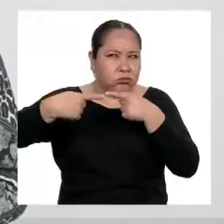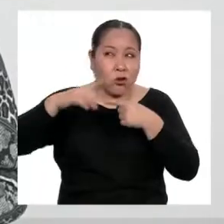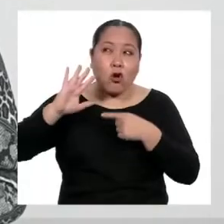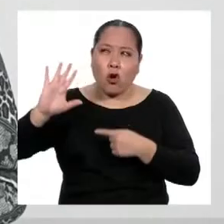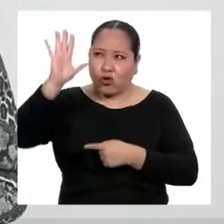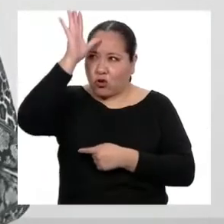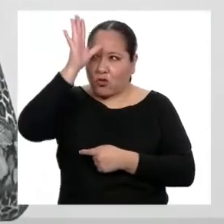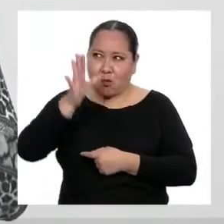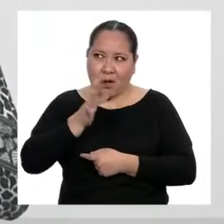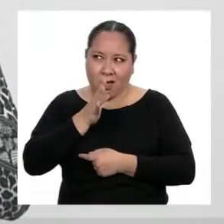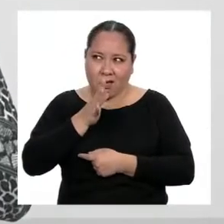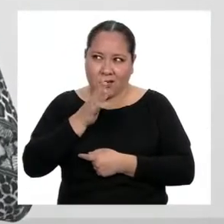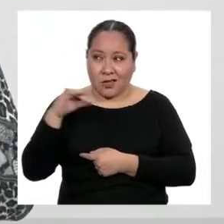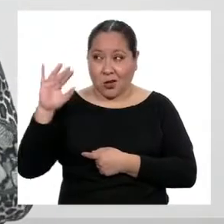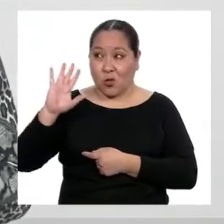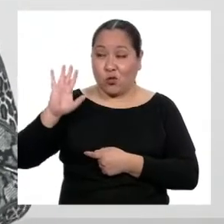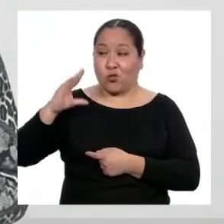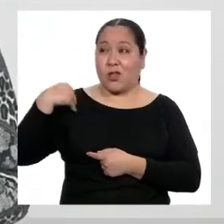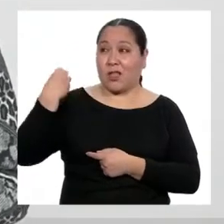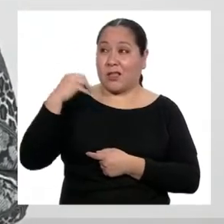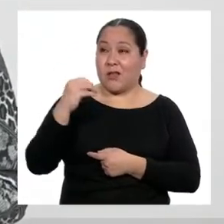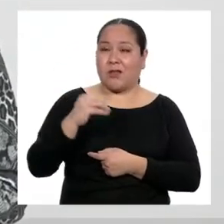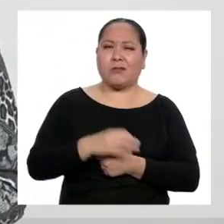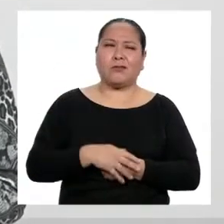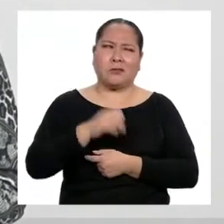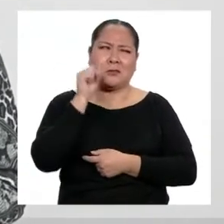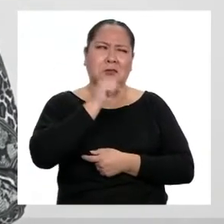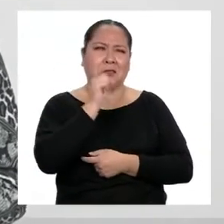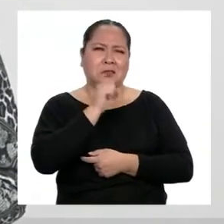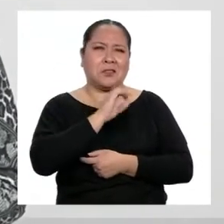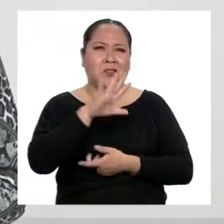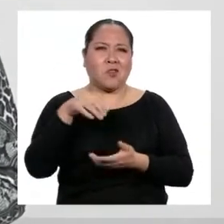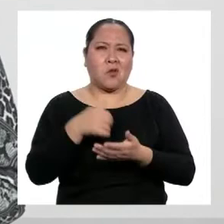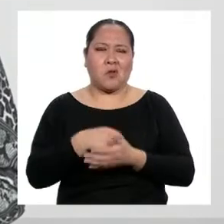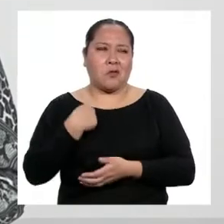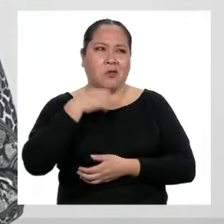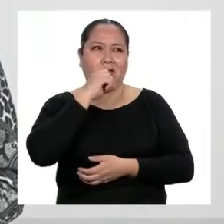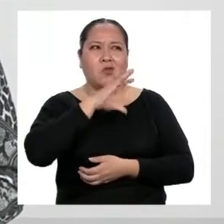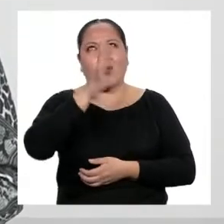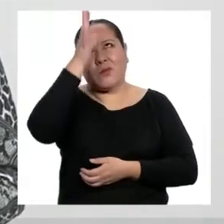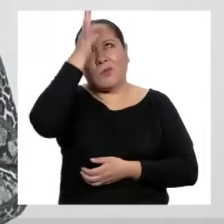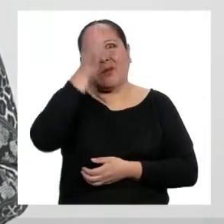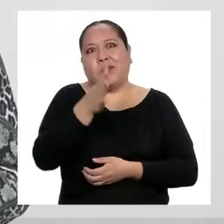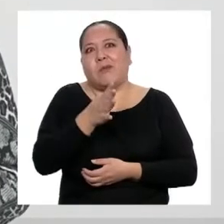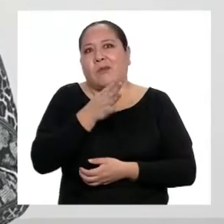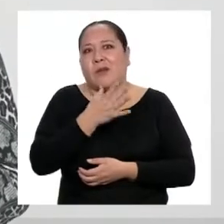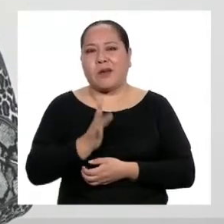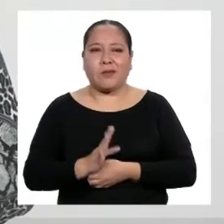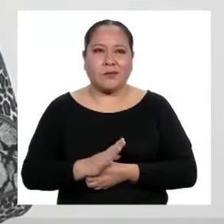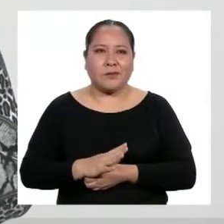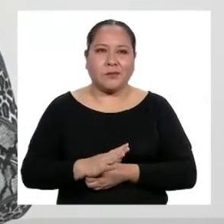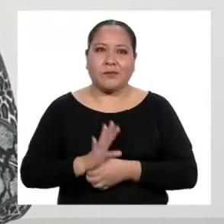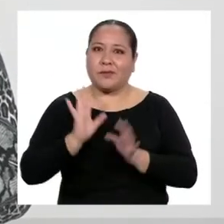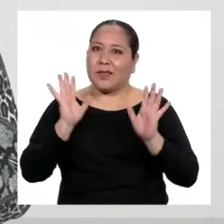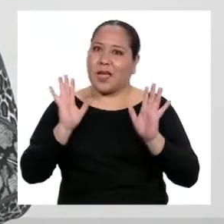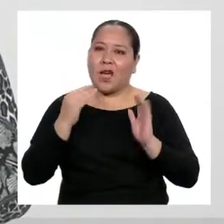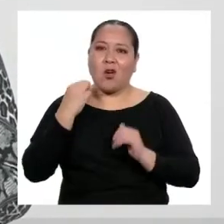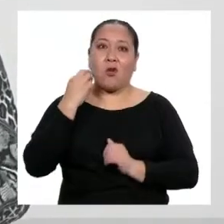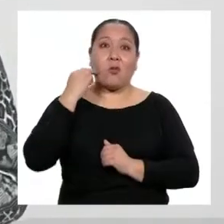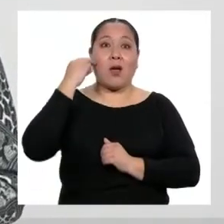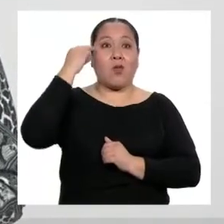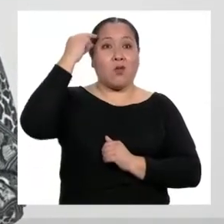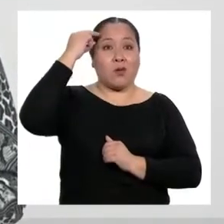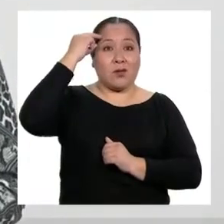¡Uf! ¡Claro que sí! Todo lo que he dicho a mi padre y a mi madre. Felizmente, ya con la madurez,